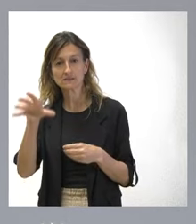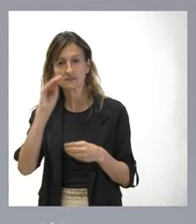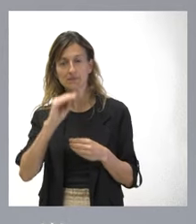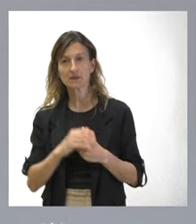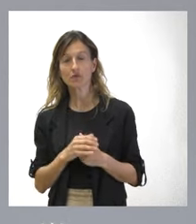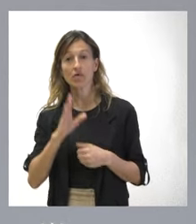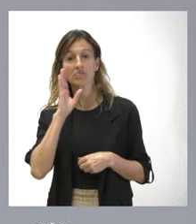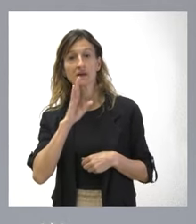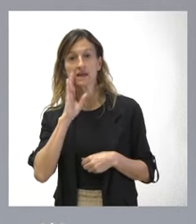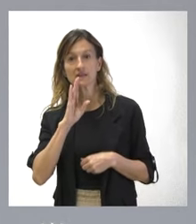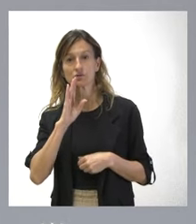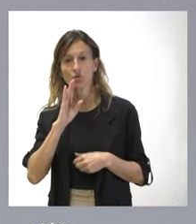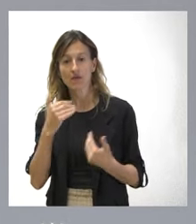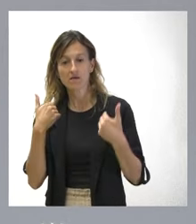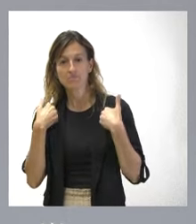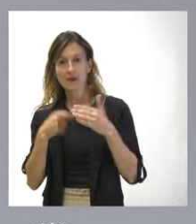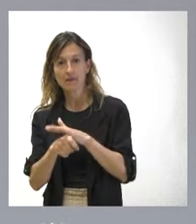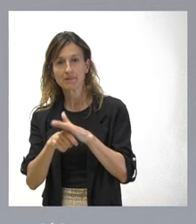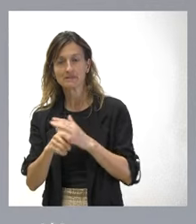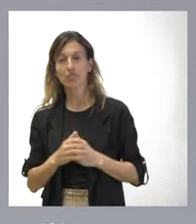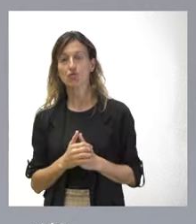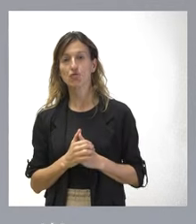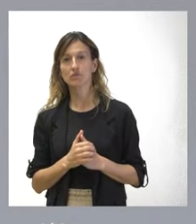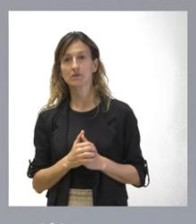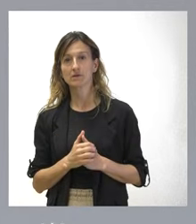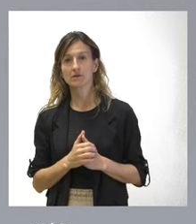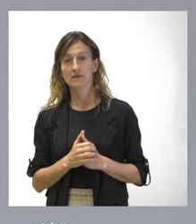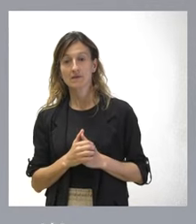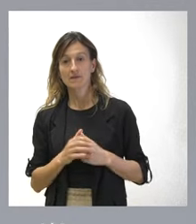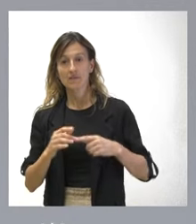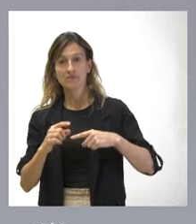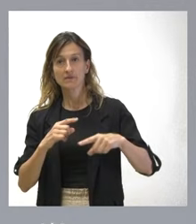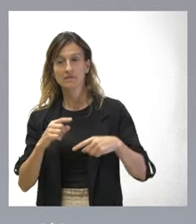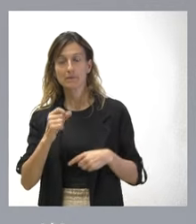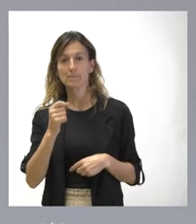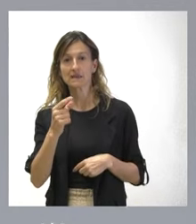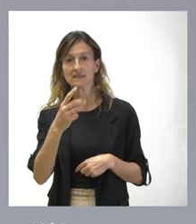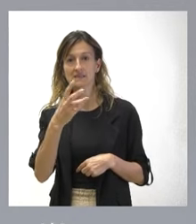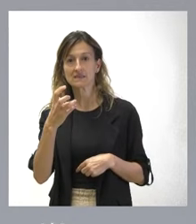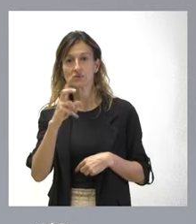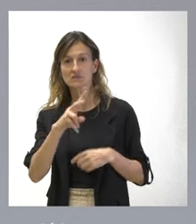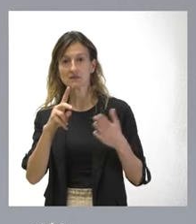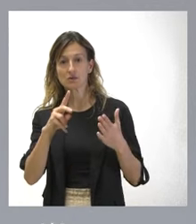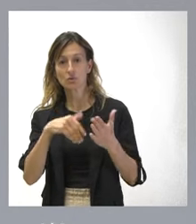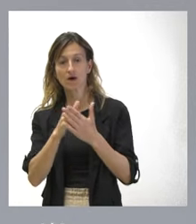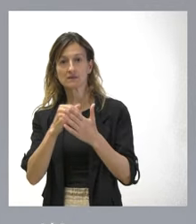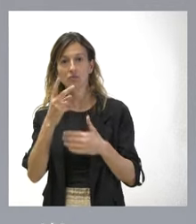del delito de malversación que conlleva la vulneración de la directiva 1371-2017.